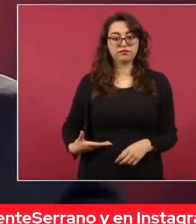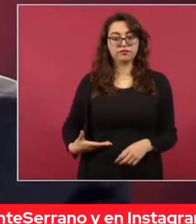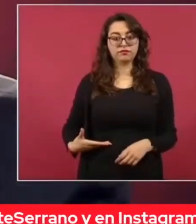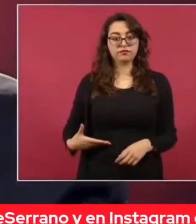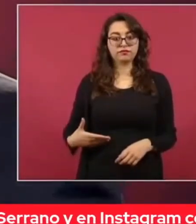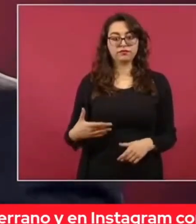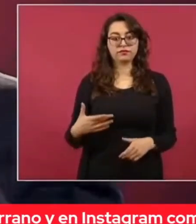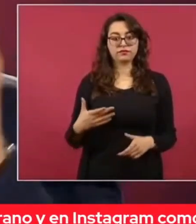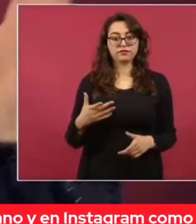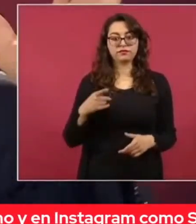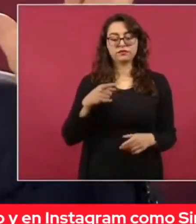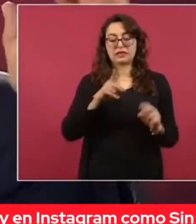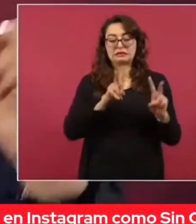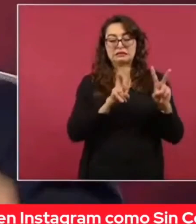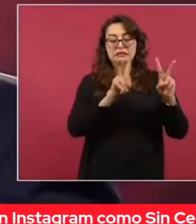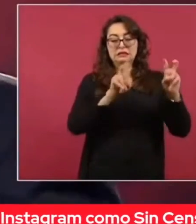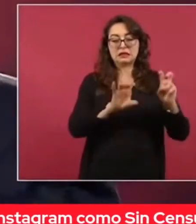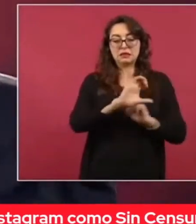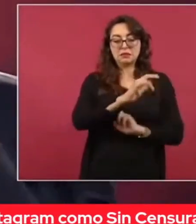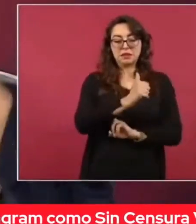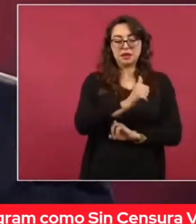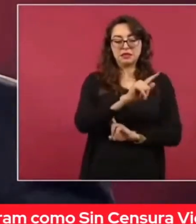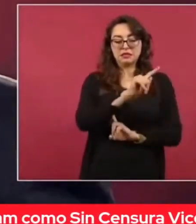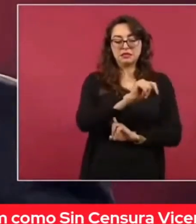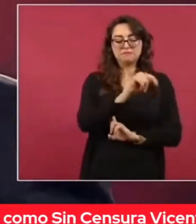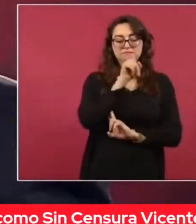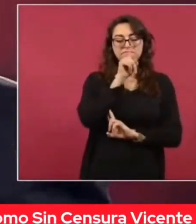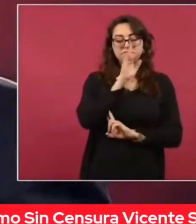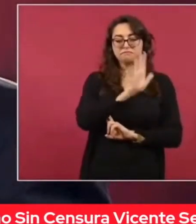no, no, no, no, no, no, es.